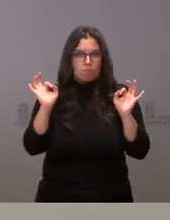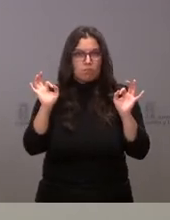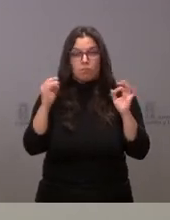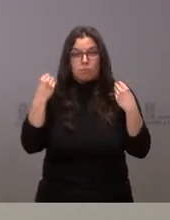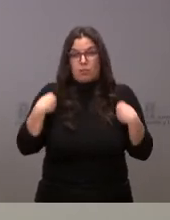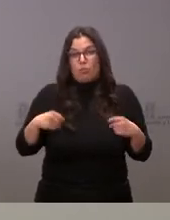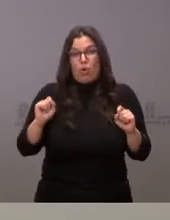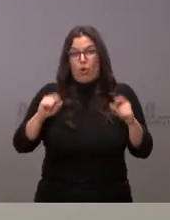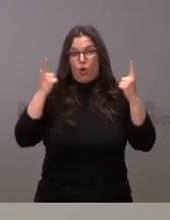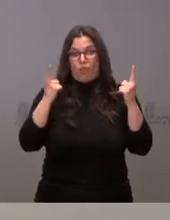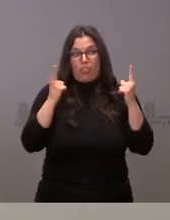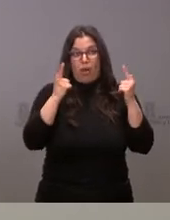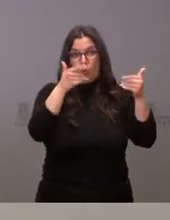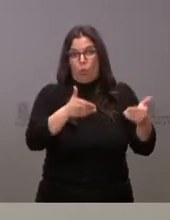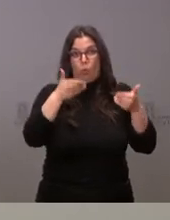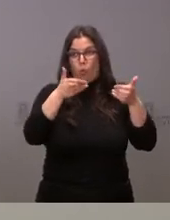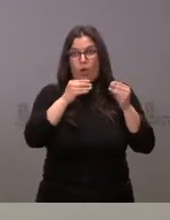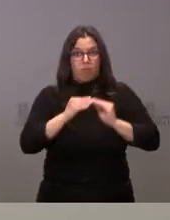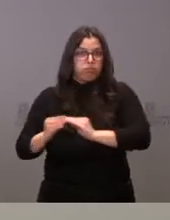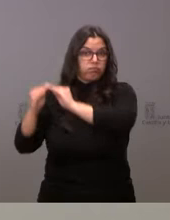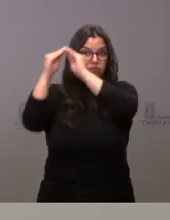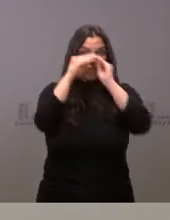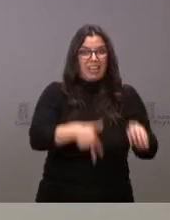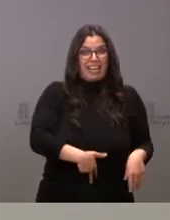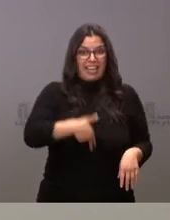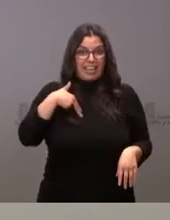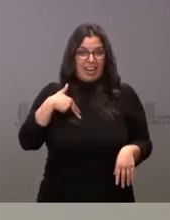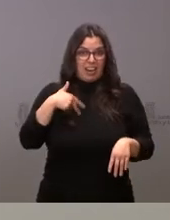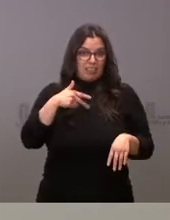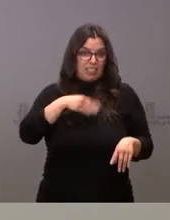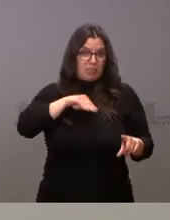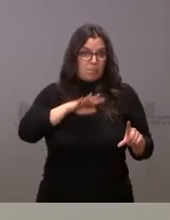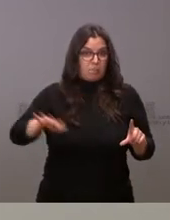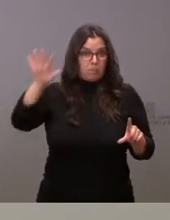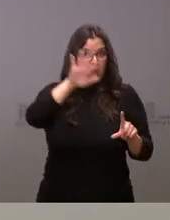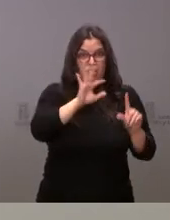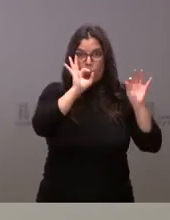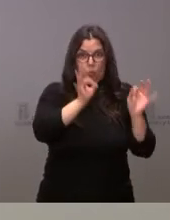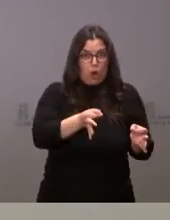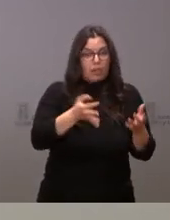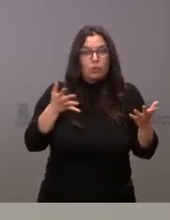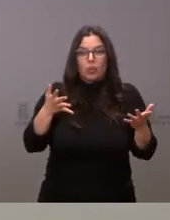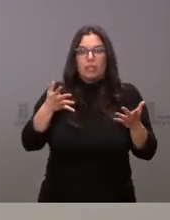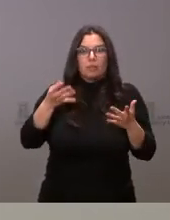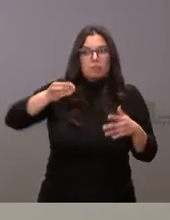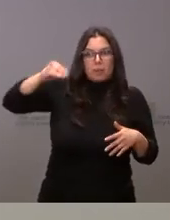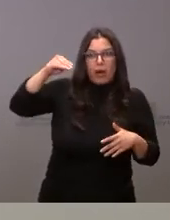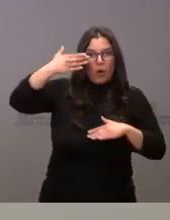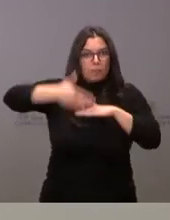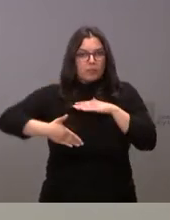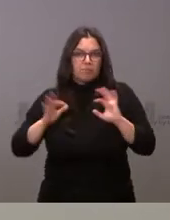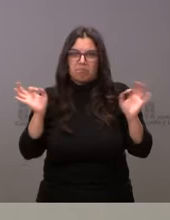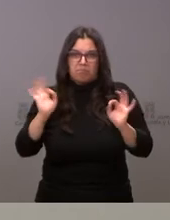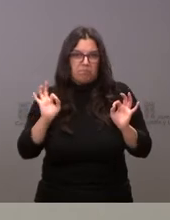ya están establecidas con carácter general para toda España. Y, por tanto, no tenemos previsto establecer restricciones